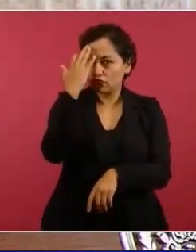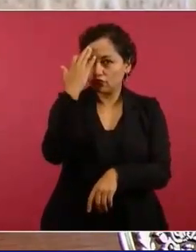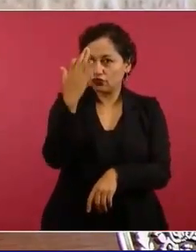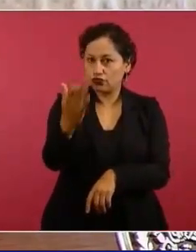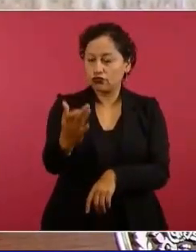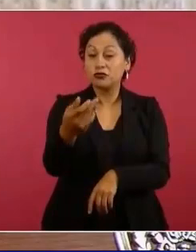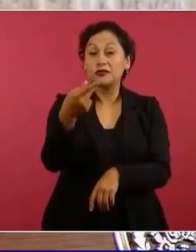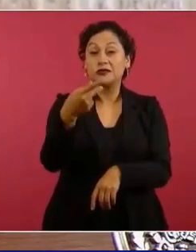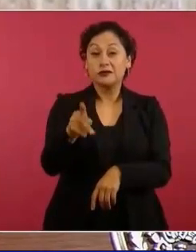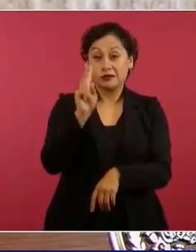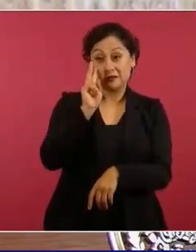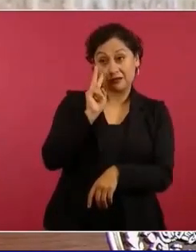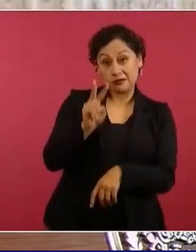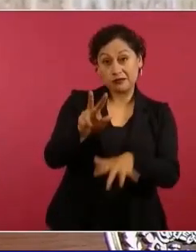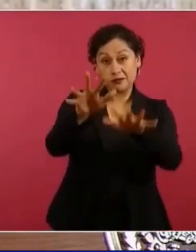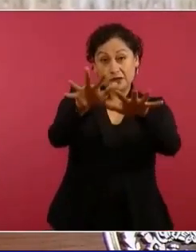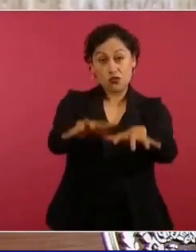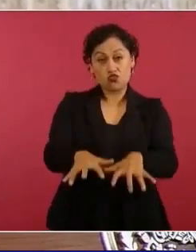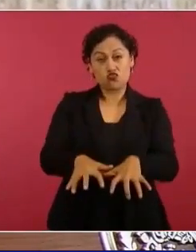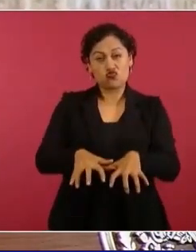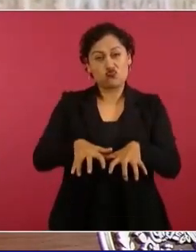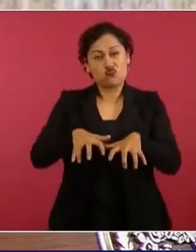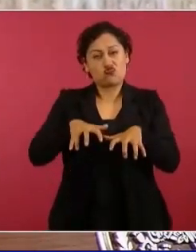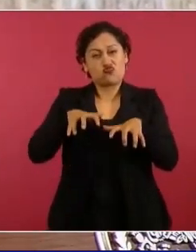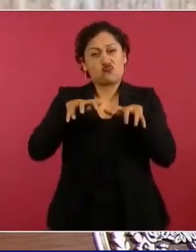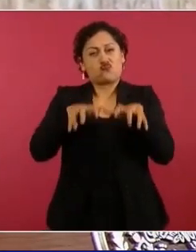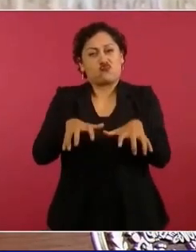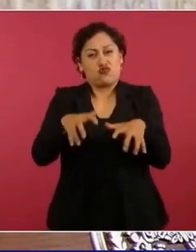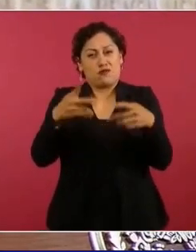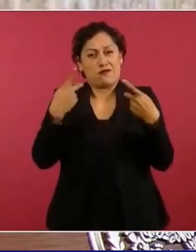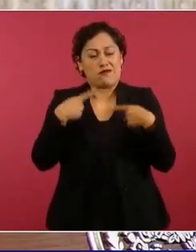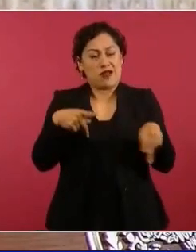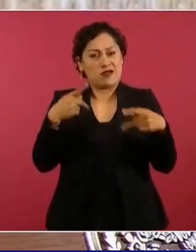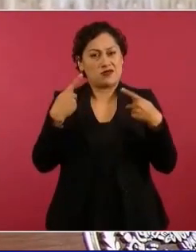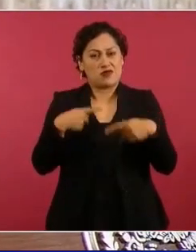de gentes.